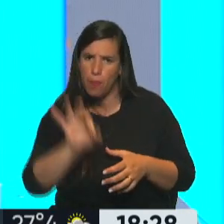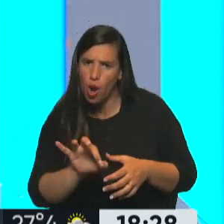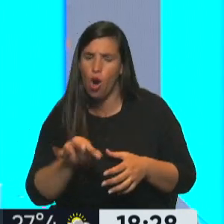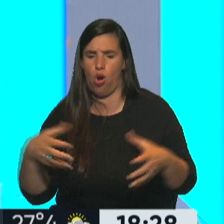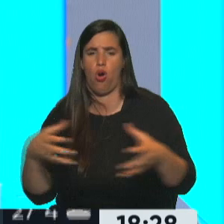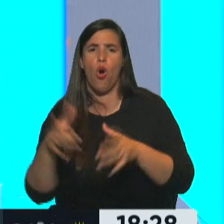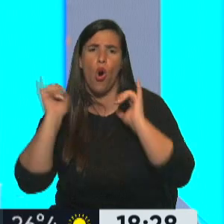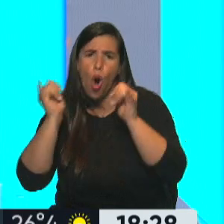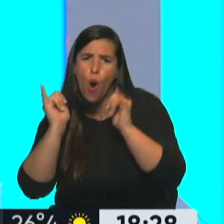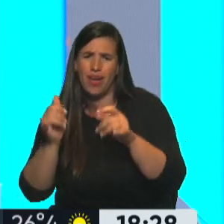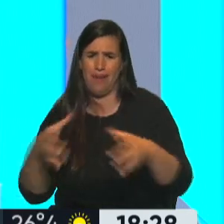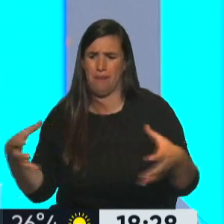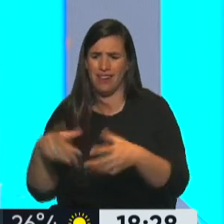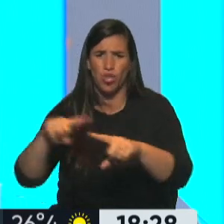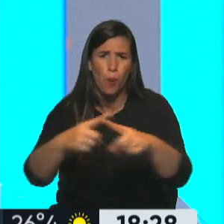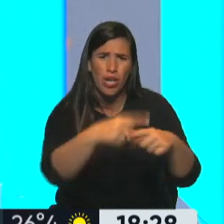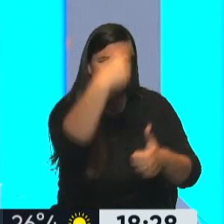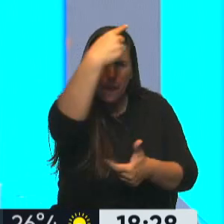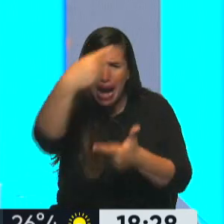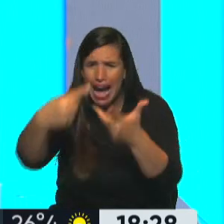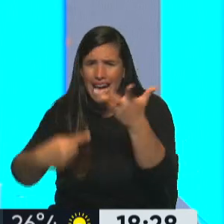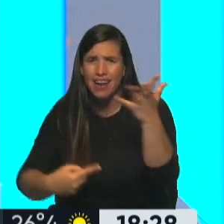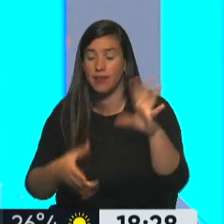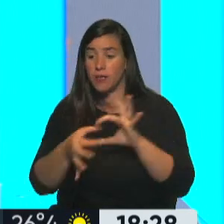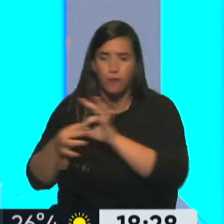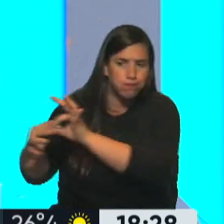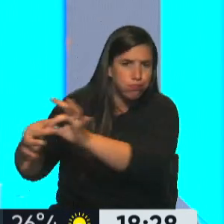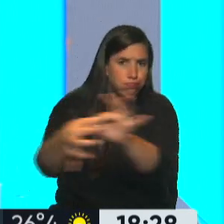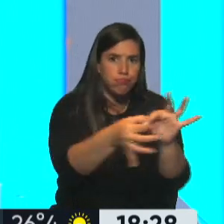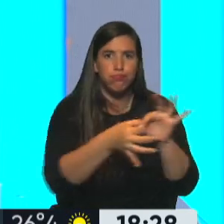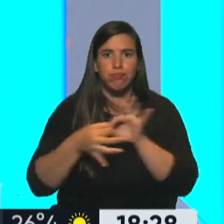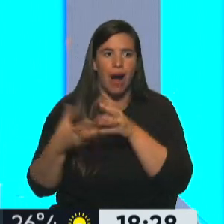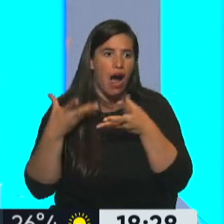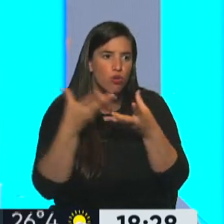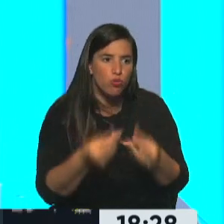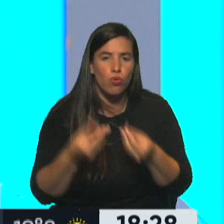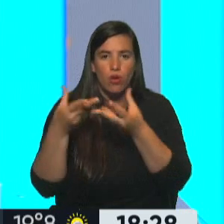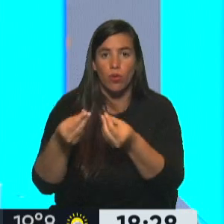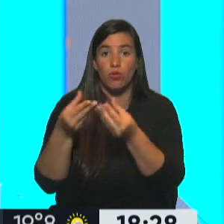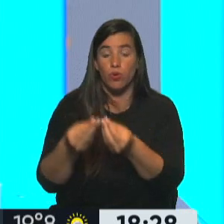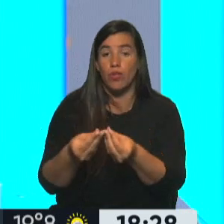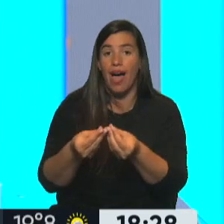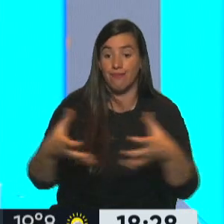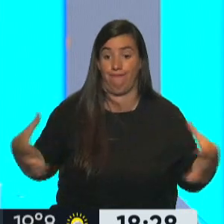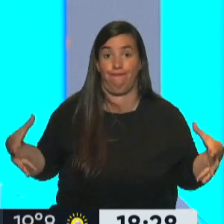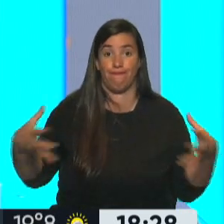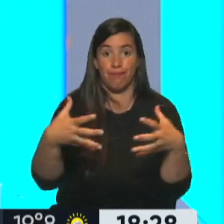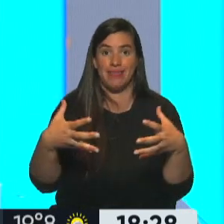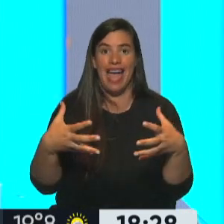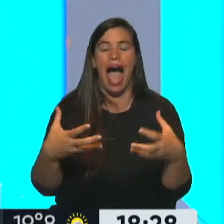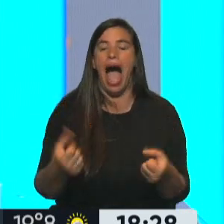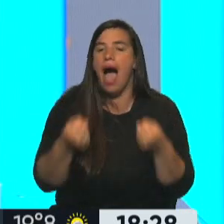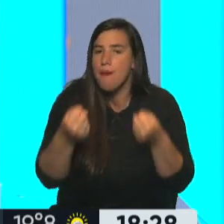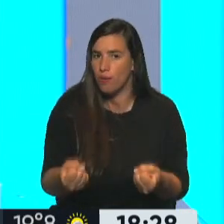cívica, todos los partidos que conseguimos a la democracia se han solidarizado y hemos generado un marco y un margen de apoyo para que esto no